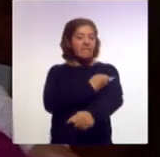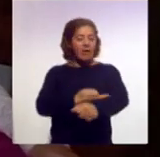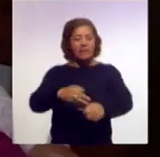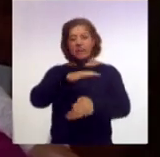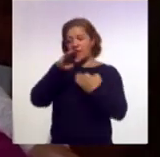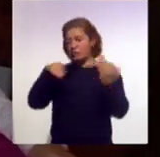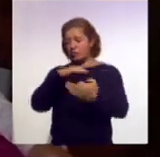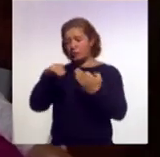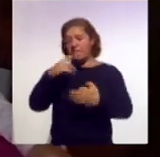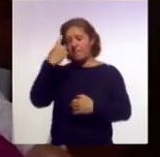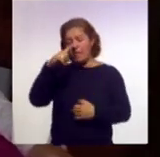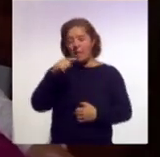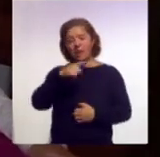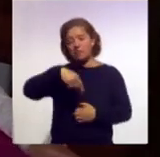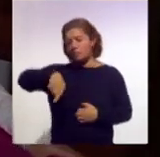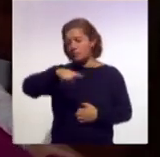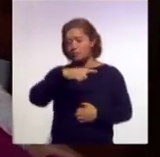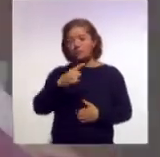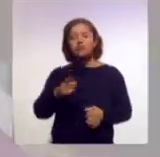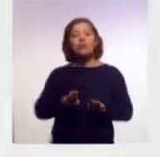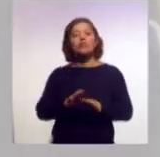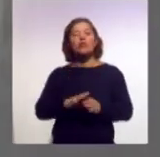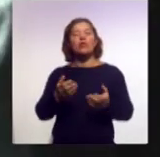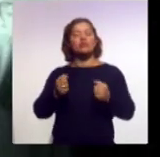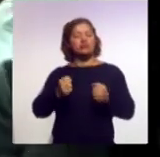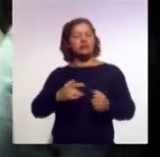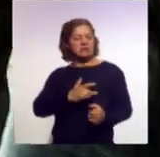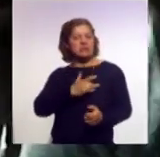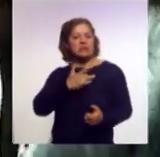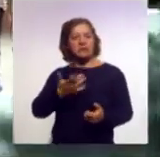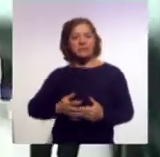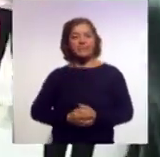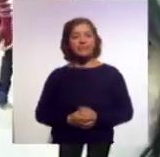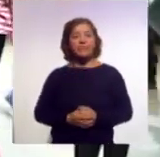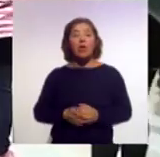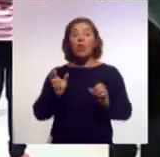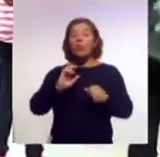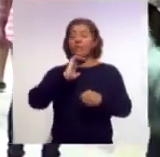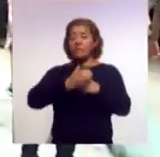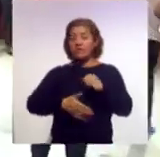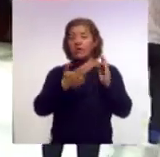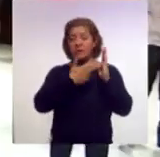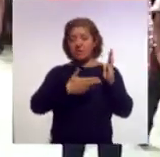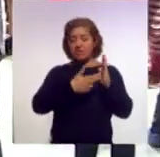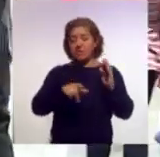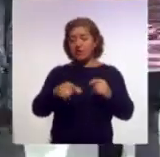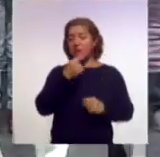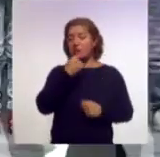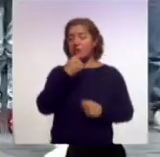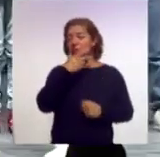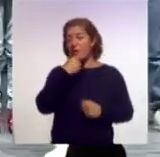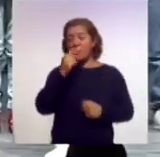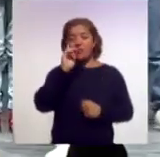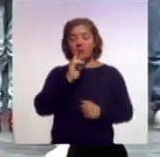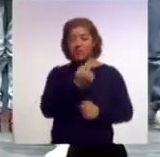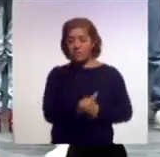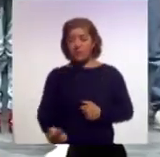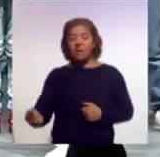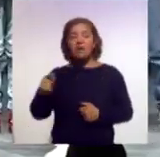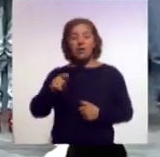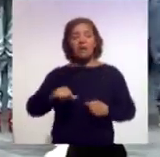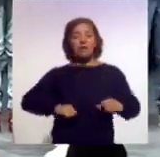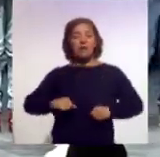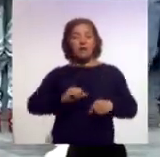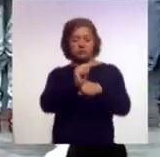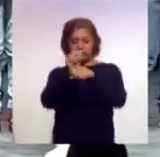para que repercutan en el ámbito social. Al finalizar este taller, los niños y las niñas escenificarán la obra en el Teatro